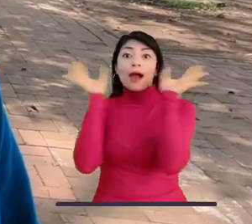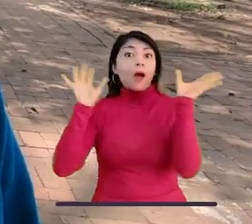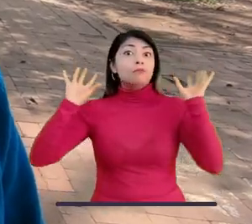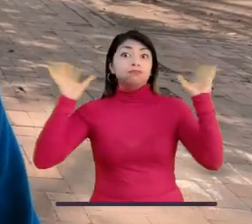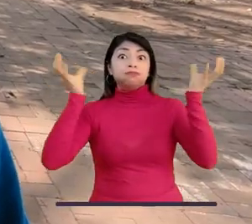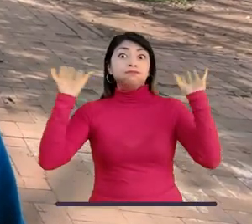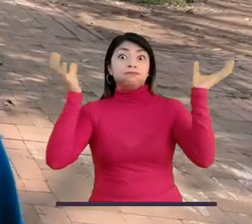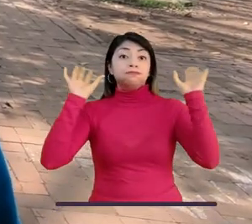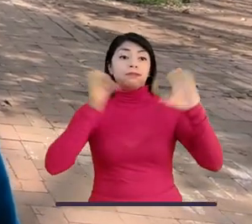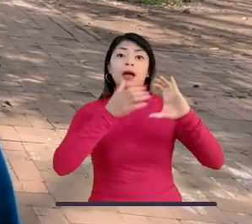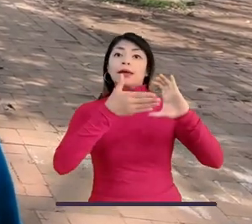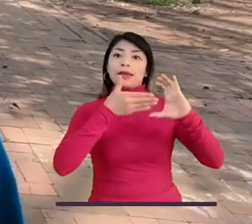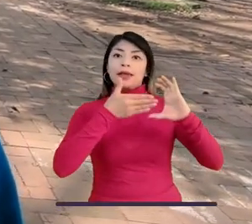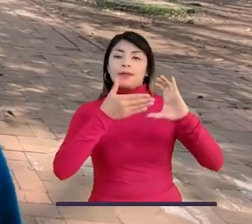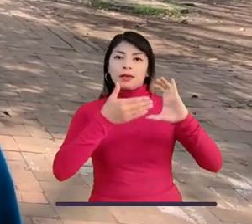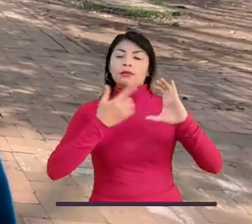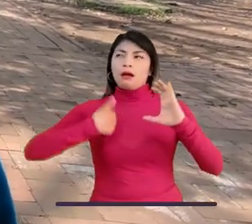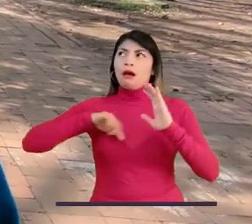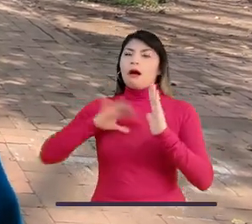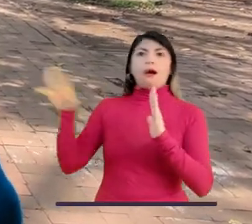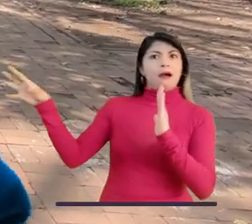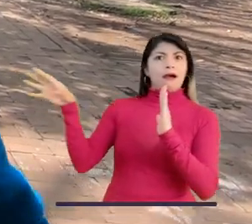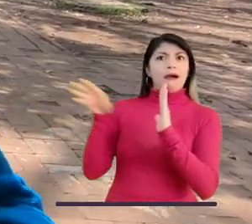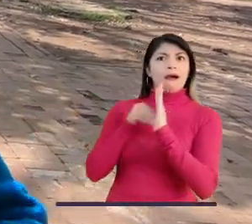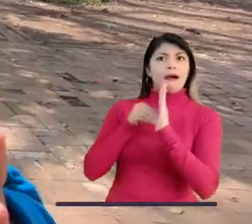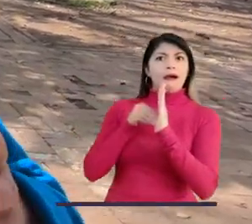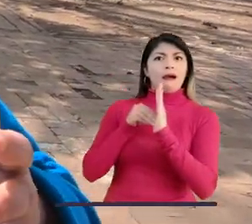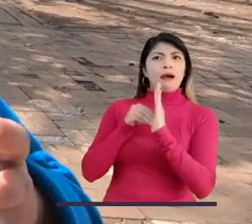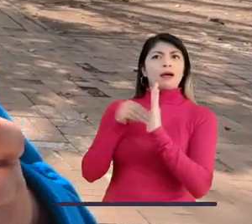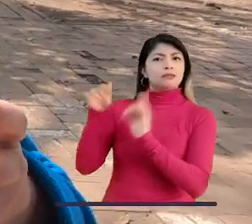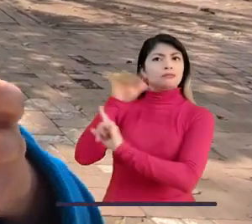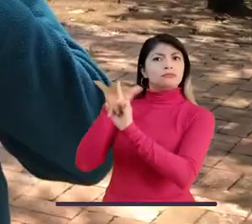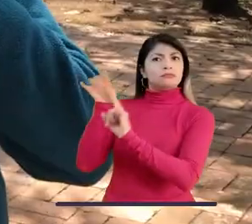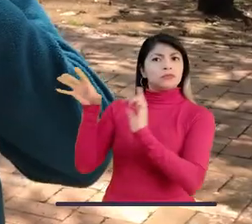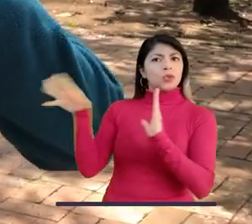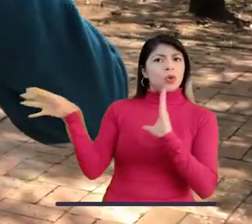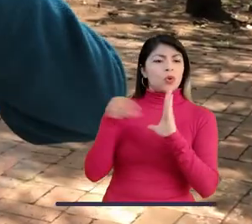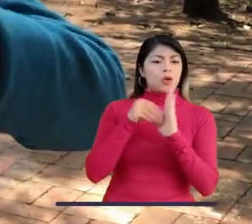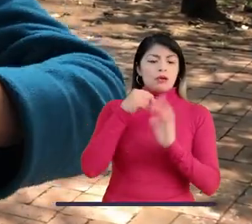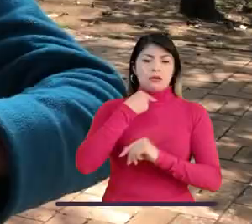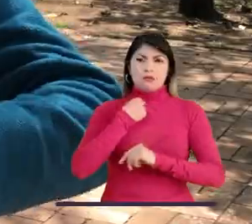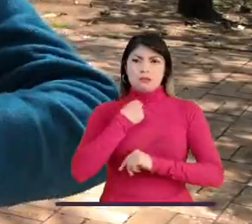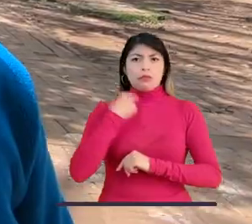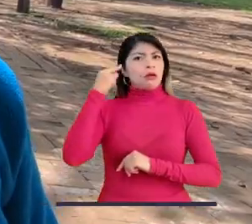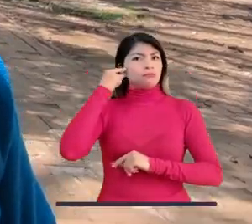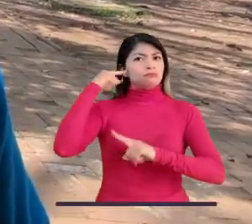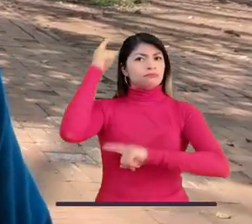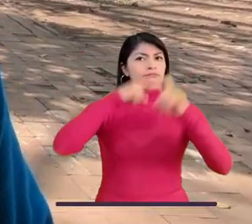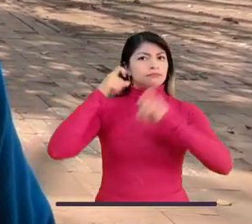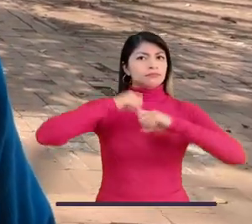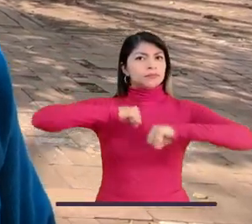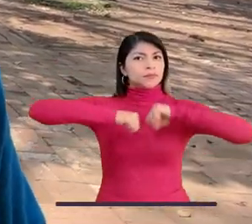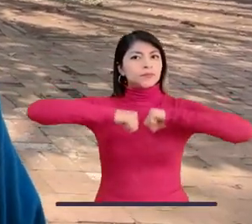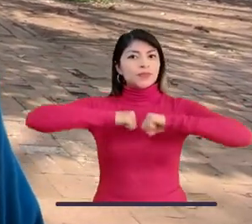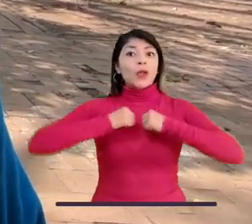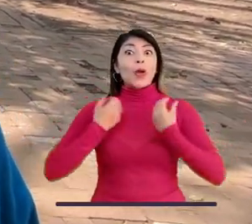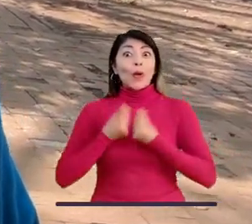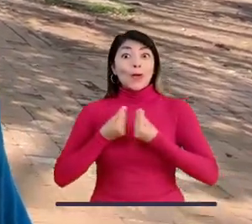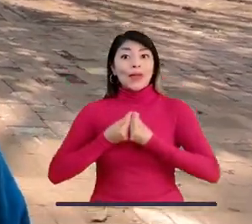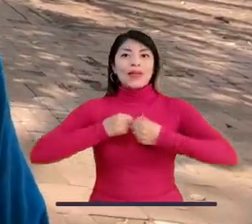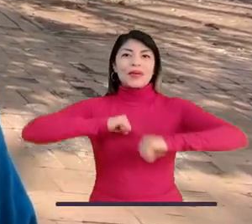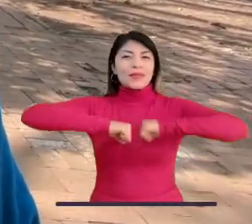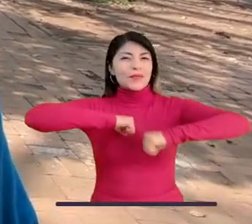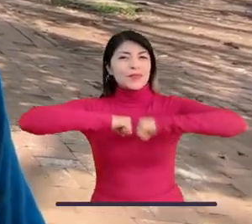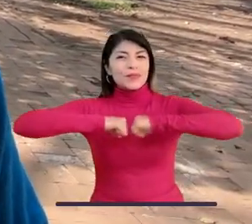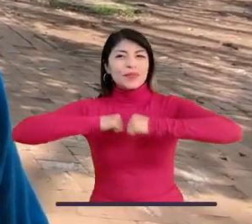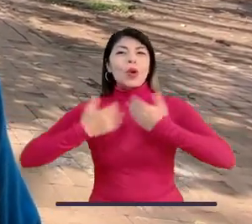climática dentro de todos sus países. Entonces digamos que a partir de ese contexto empecé a movilizarme